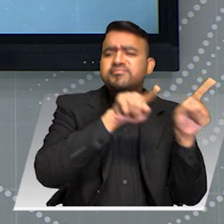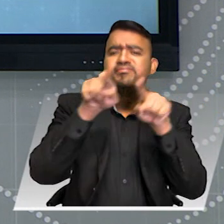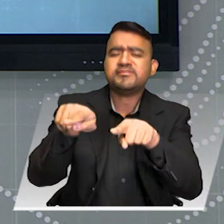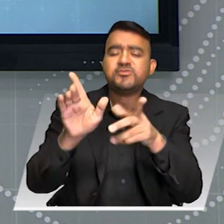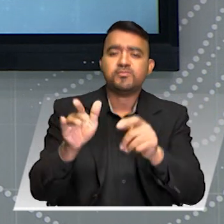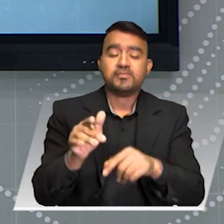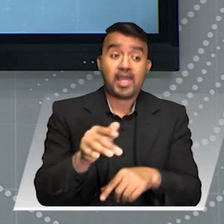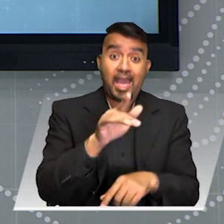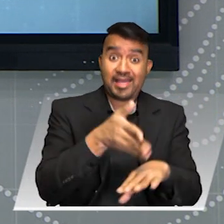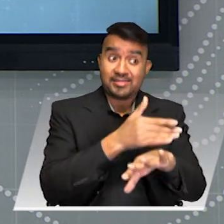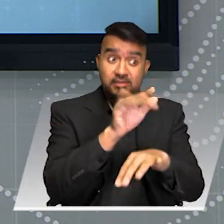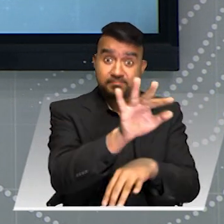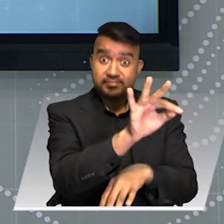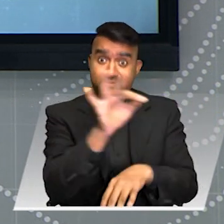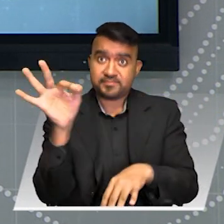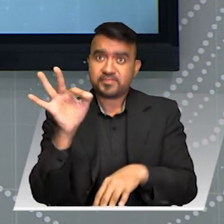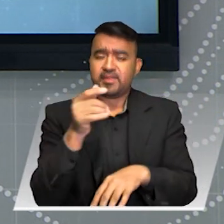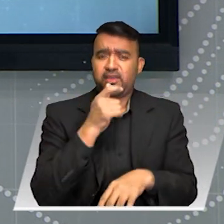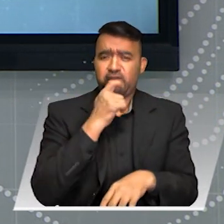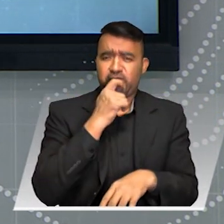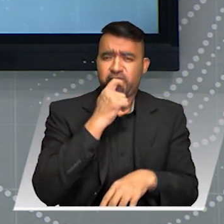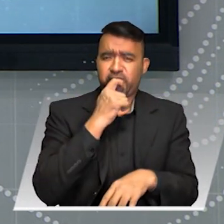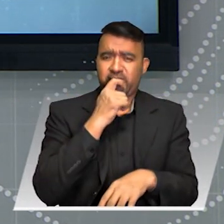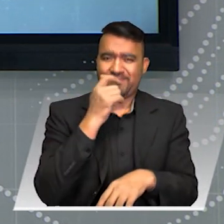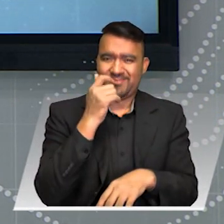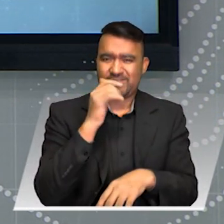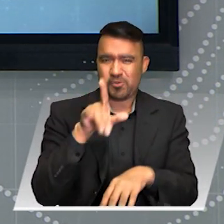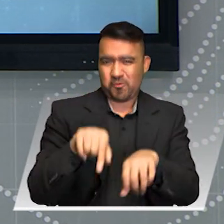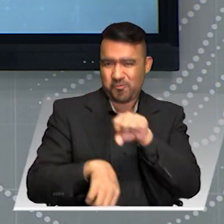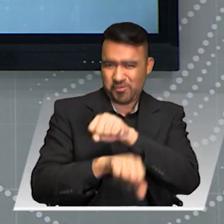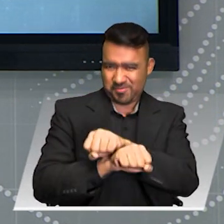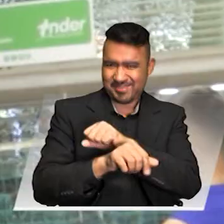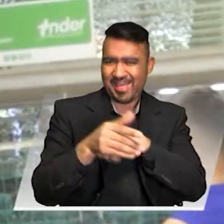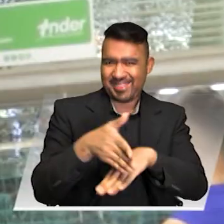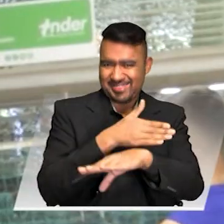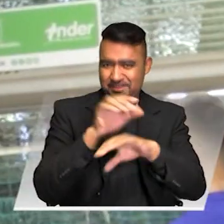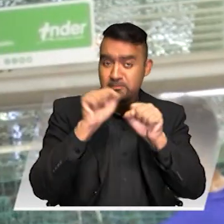árbitro FIBA, quien se sigue abriendo camino internacionalmente.